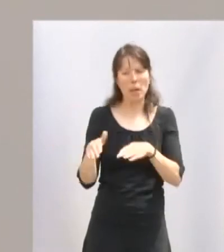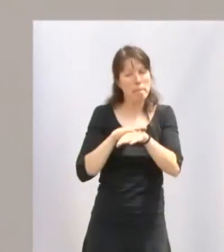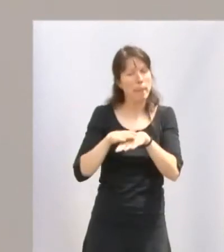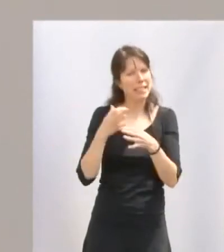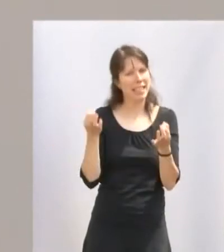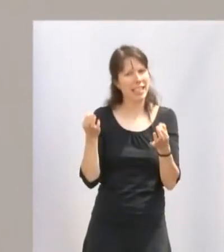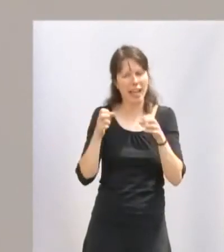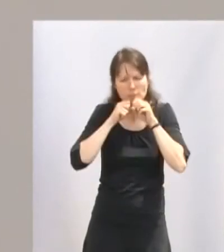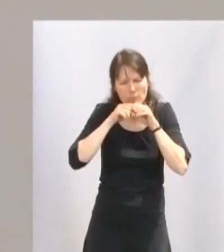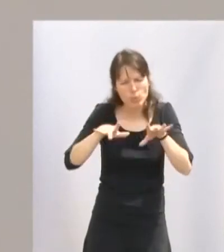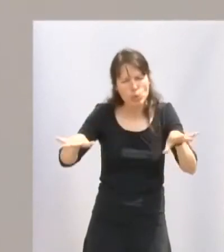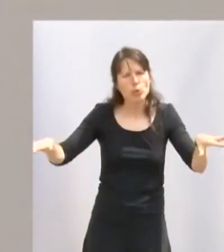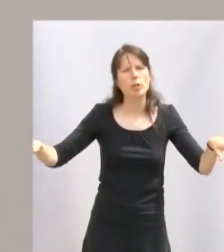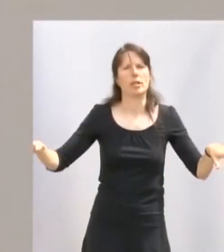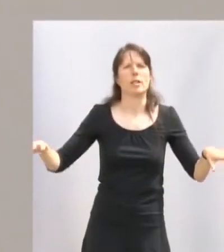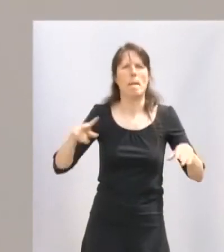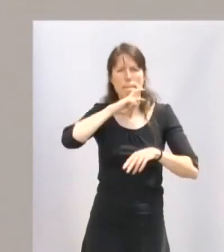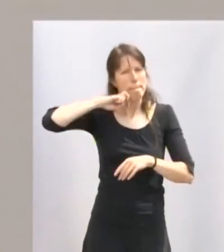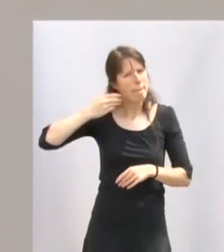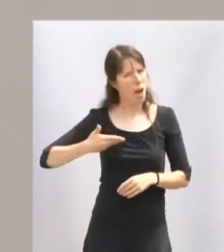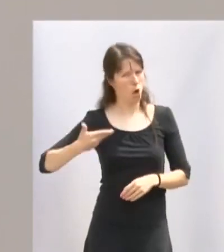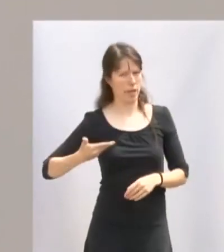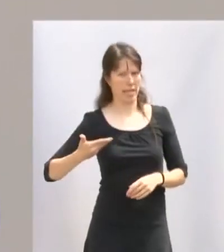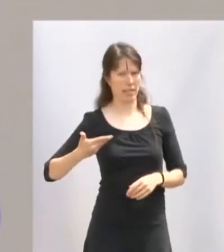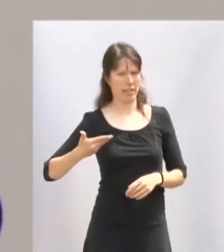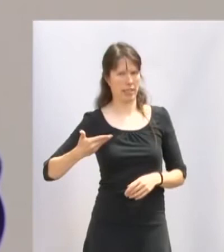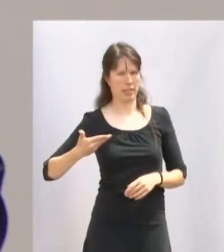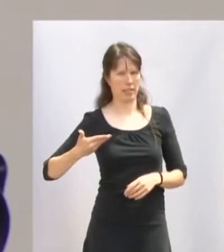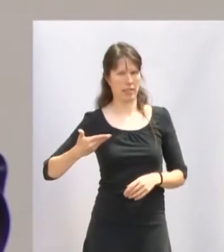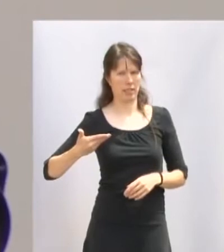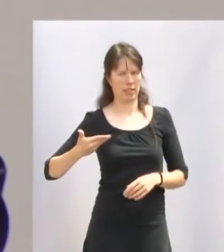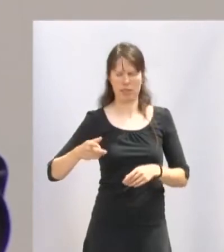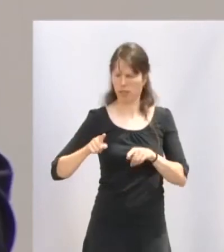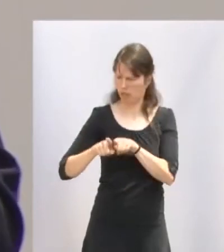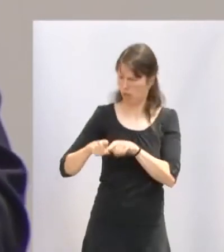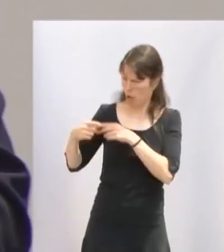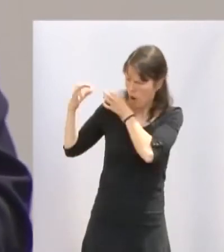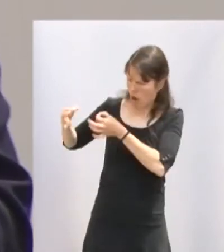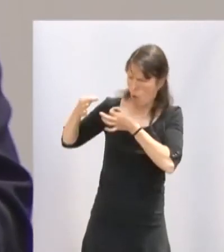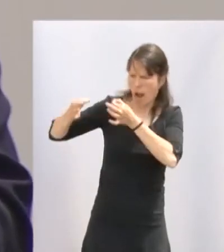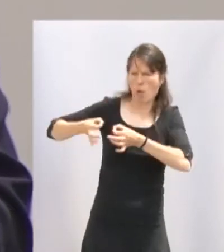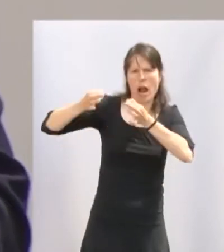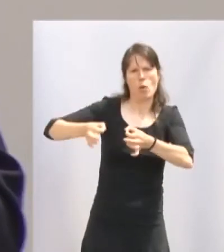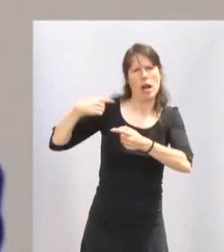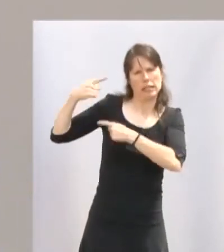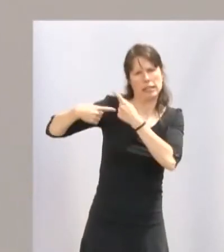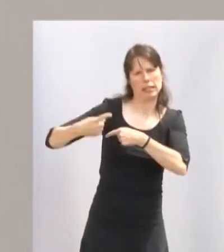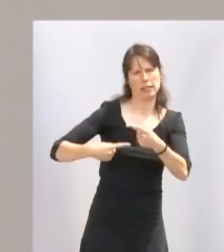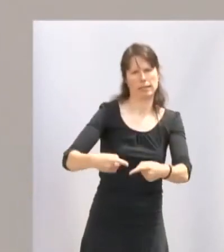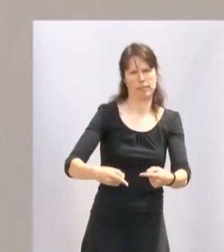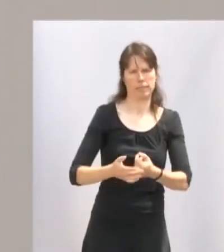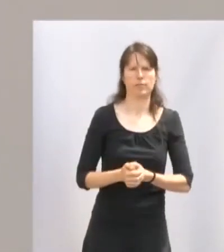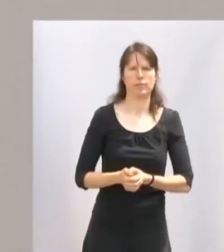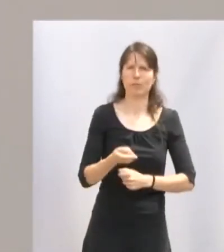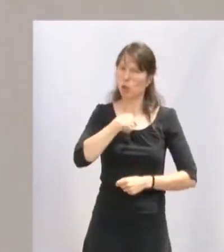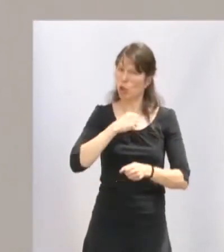transmisión de valores que, al igual que nuestras danzas, han perdurado inalterables con el paso del tiempo. Hemos